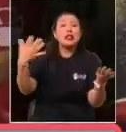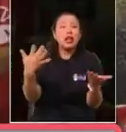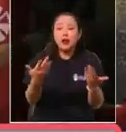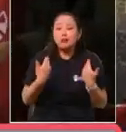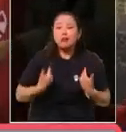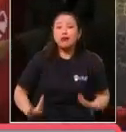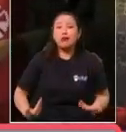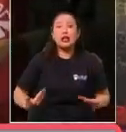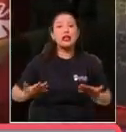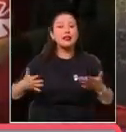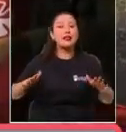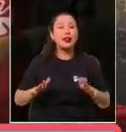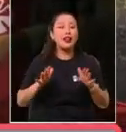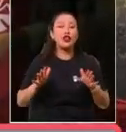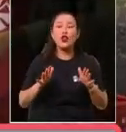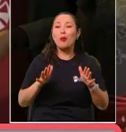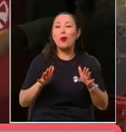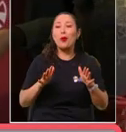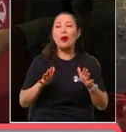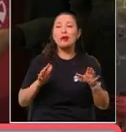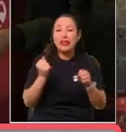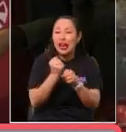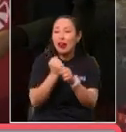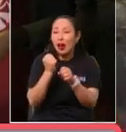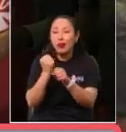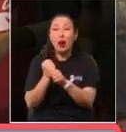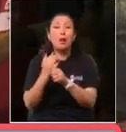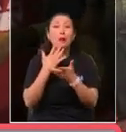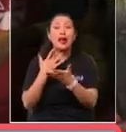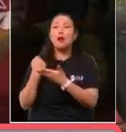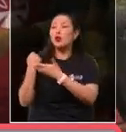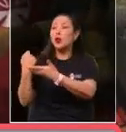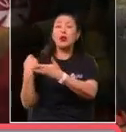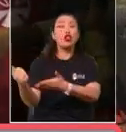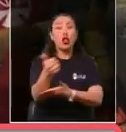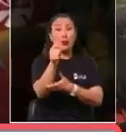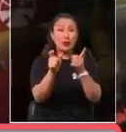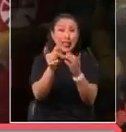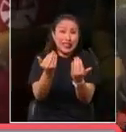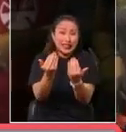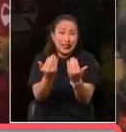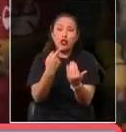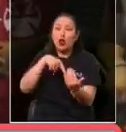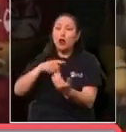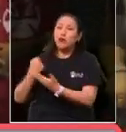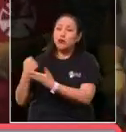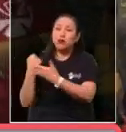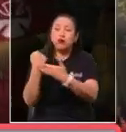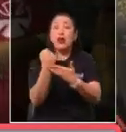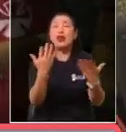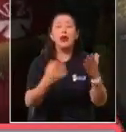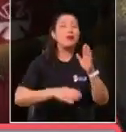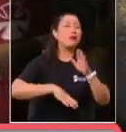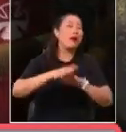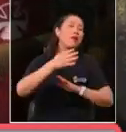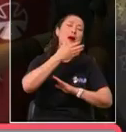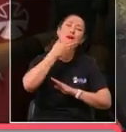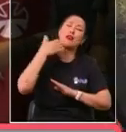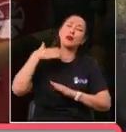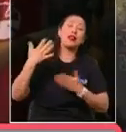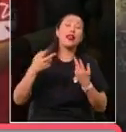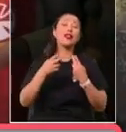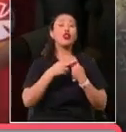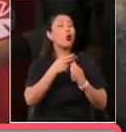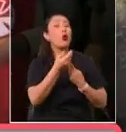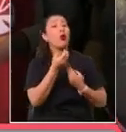bueno, una bonita obra para ayudar a todas las personas que lo necesitan y lo más bonito que es la Teletón. Muchas gracias. Oiga, ¿cuánto es